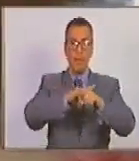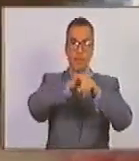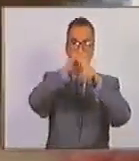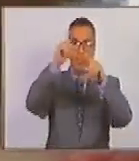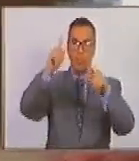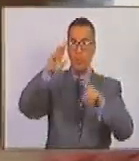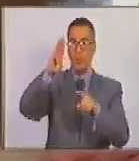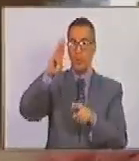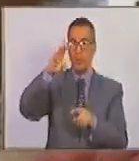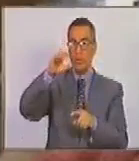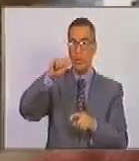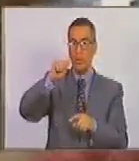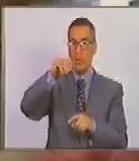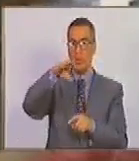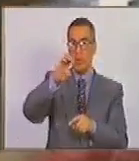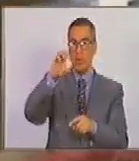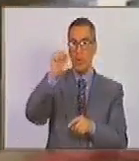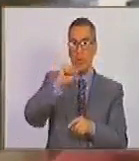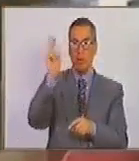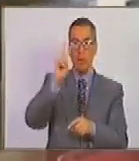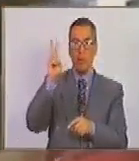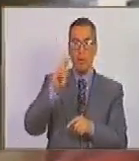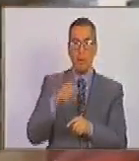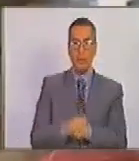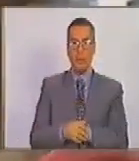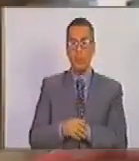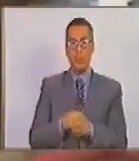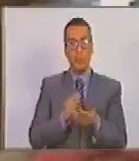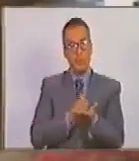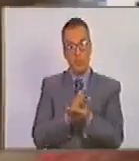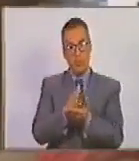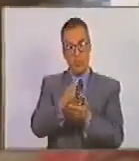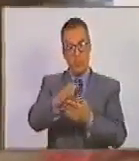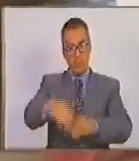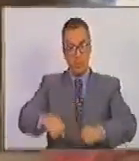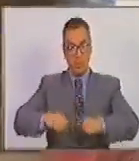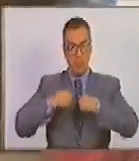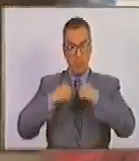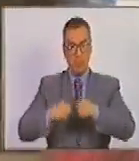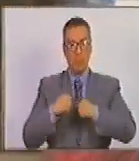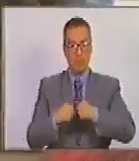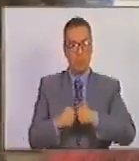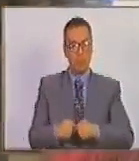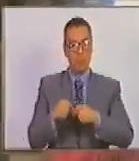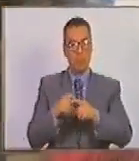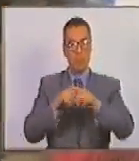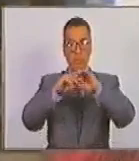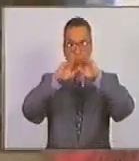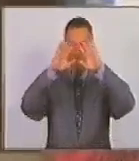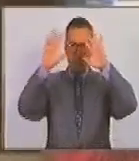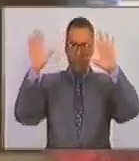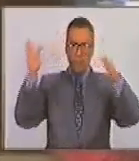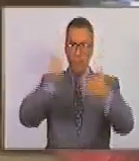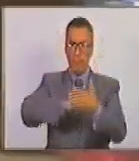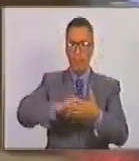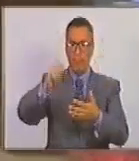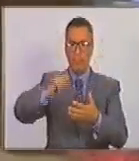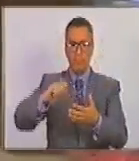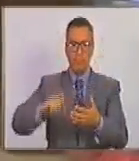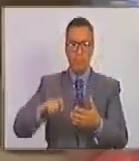BAE. Venezuela, en su camino a la consolidación espacial, firma